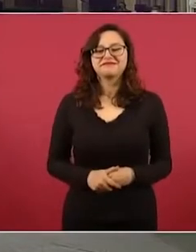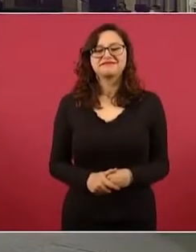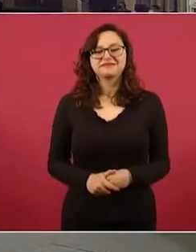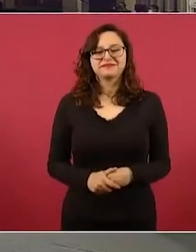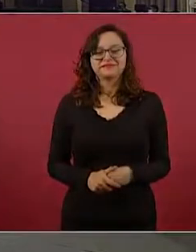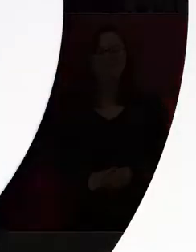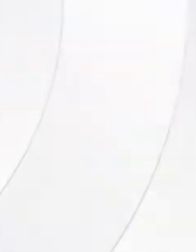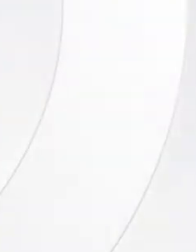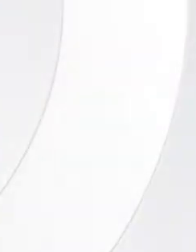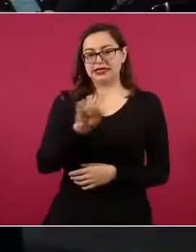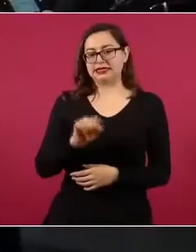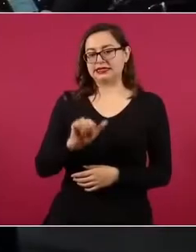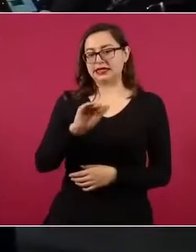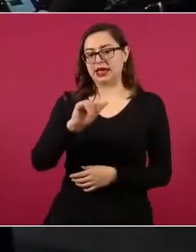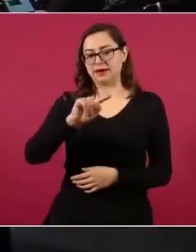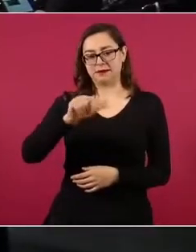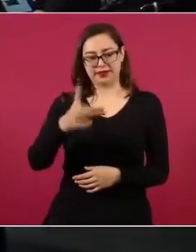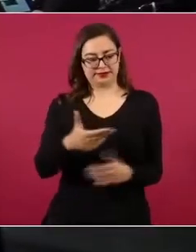presidente?